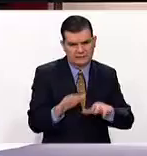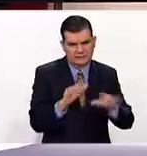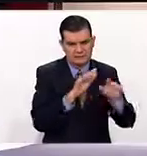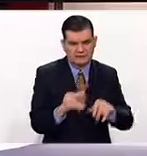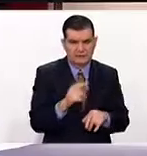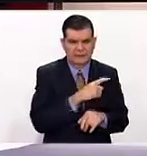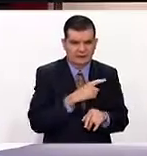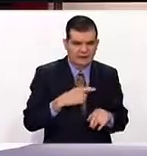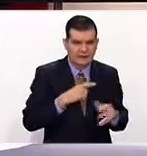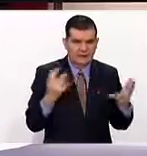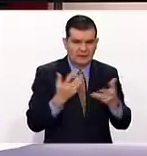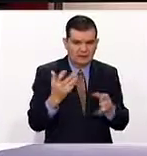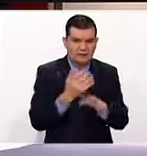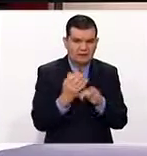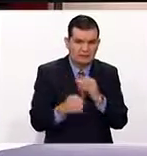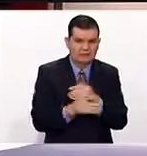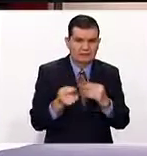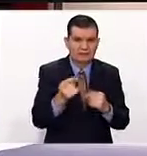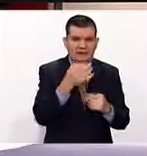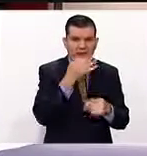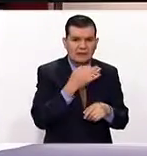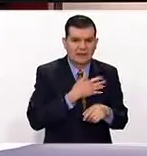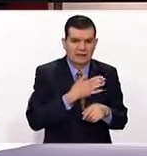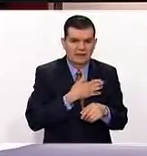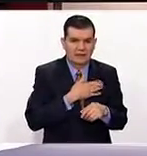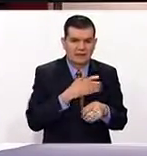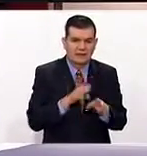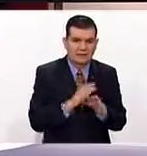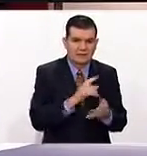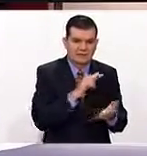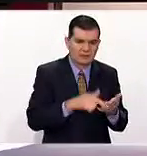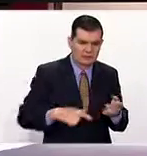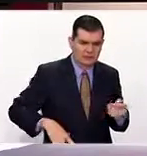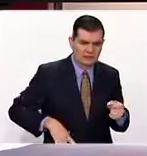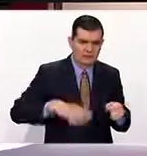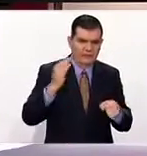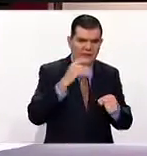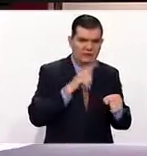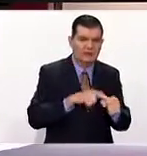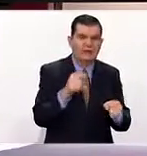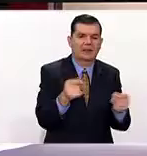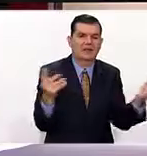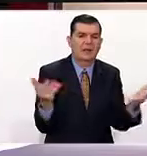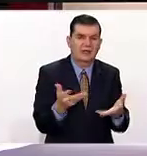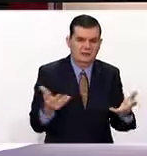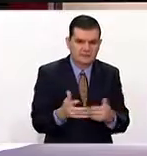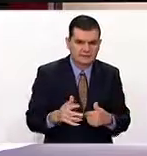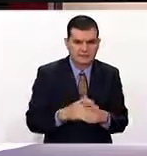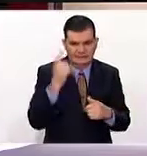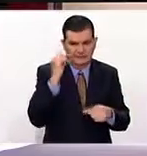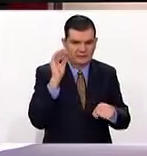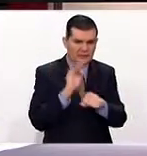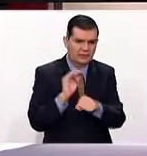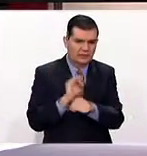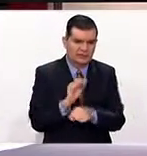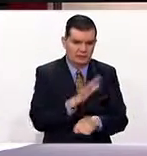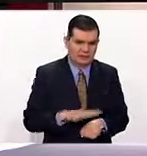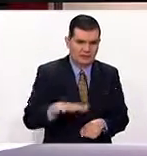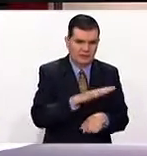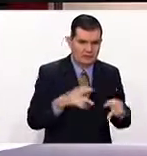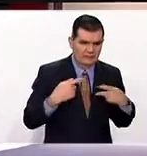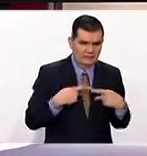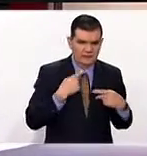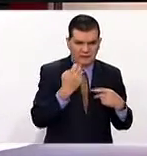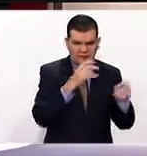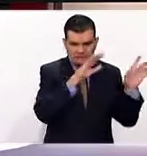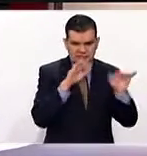tomar serias, serias precauciones. Cuéntanos desde la trinchera del gobierno federal, qué se está haciendo para proteger a la ciudadanía ante